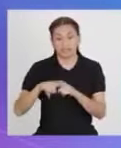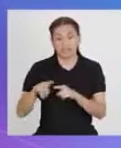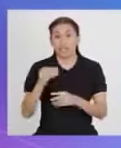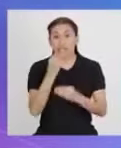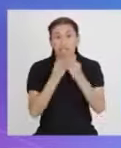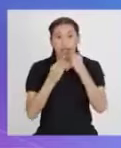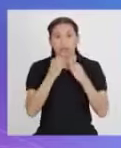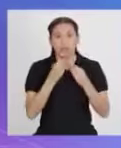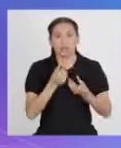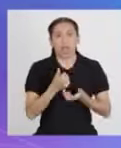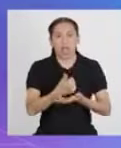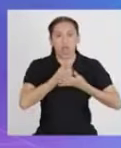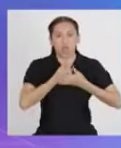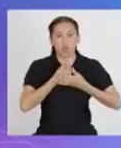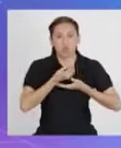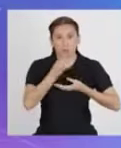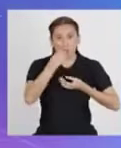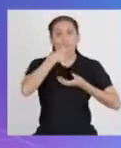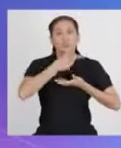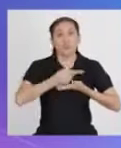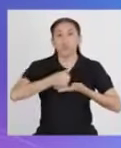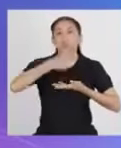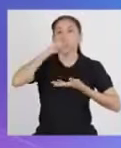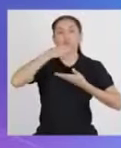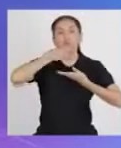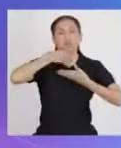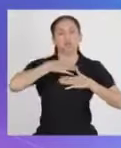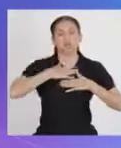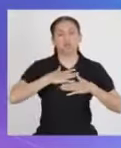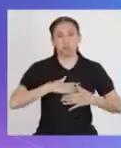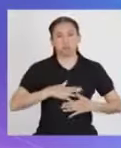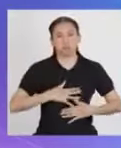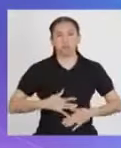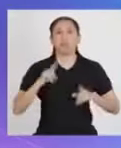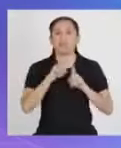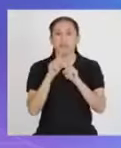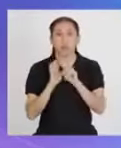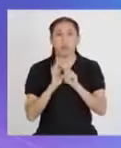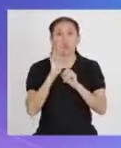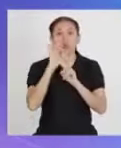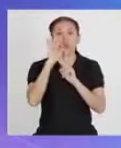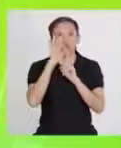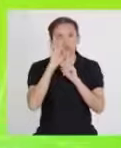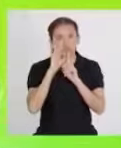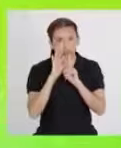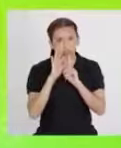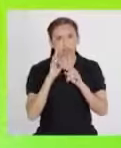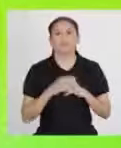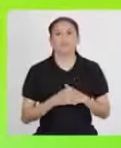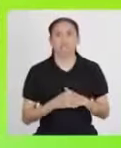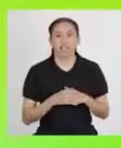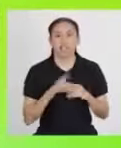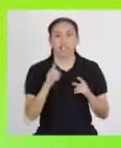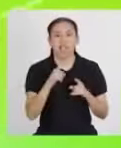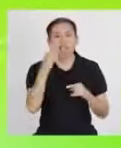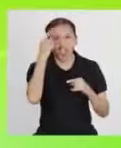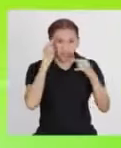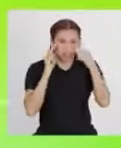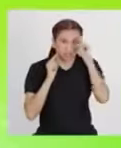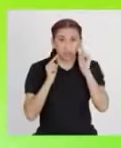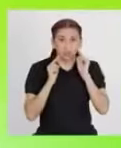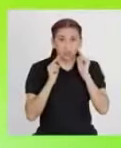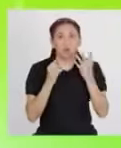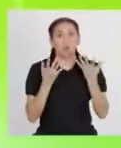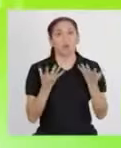se desplacen por todo el cuerpo y ayuda a regular la temperatura a través del sudor. ¡No sabía eso del